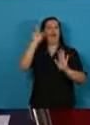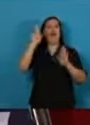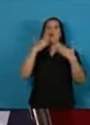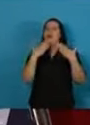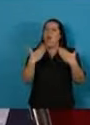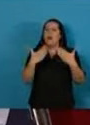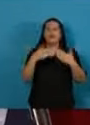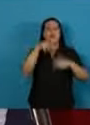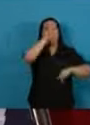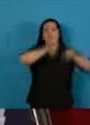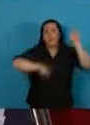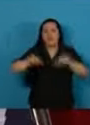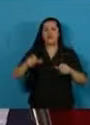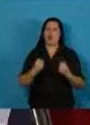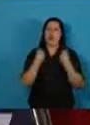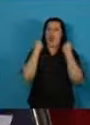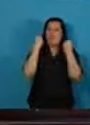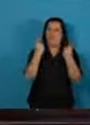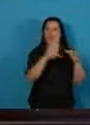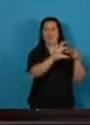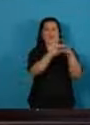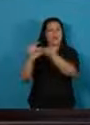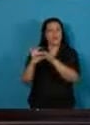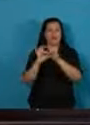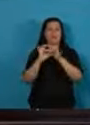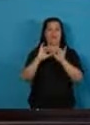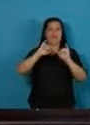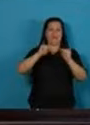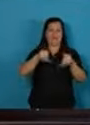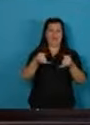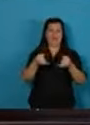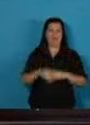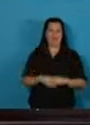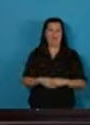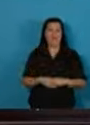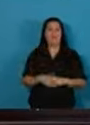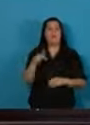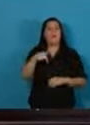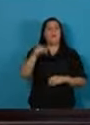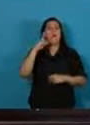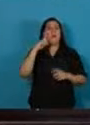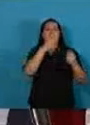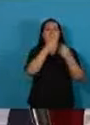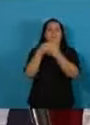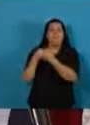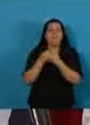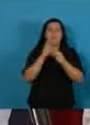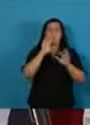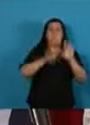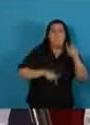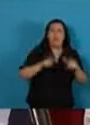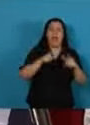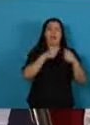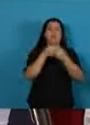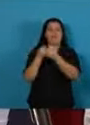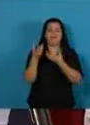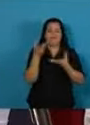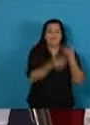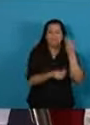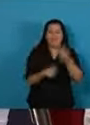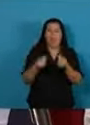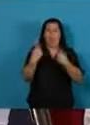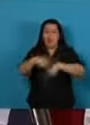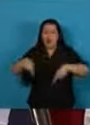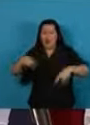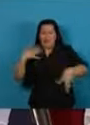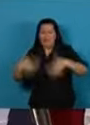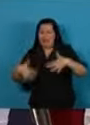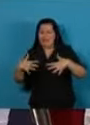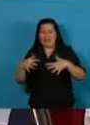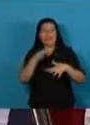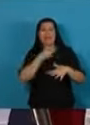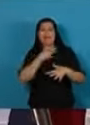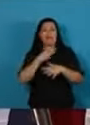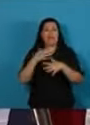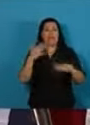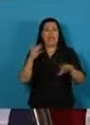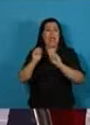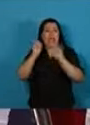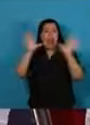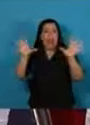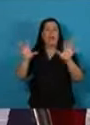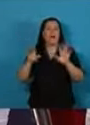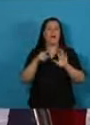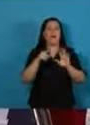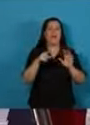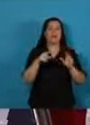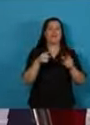esfuerzo del conjunto social. Nuestro plan de acuerdos básicos de solidaridad en la emergencia busca resolver esa